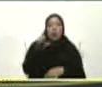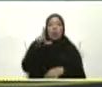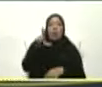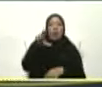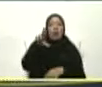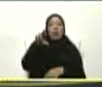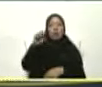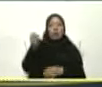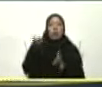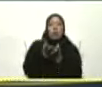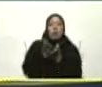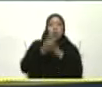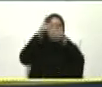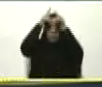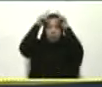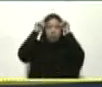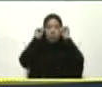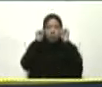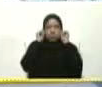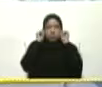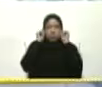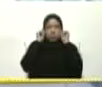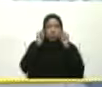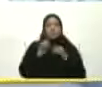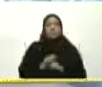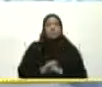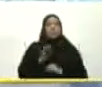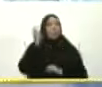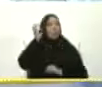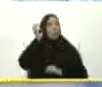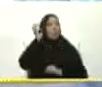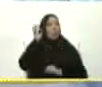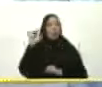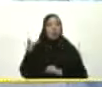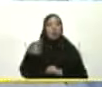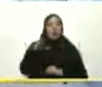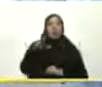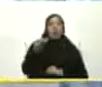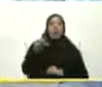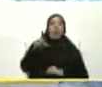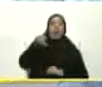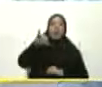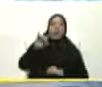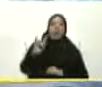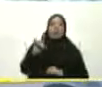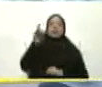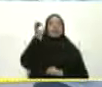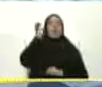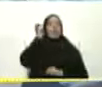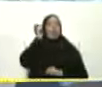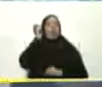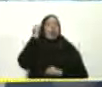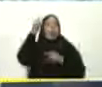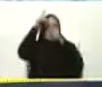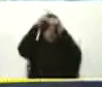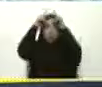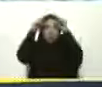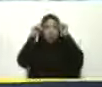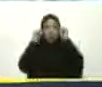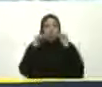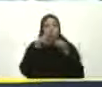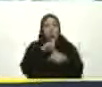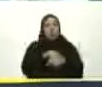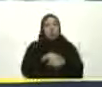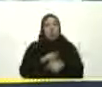Director de la escuela De enfermería Doctora Gladys Román De Cisnero Nos puede dar un saludo Doctor